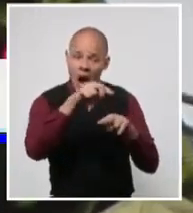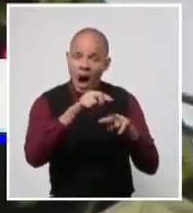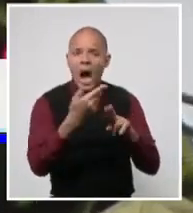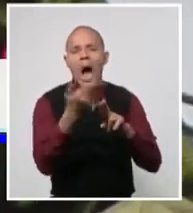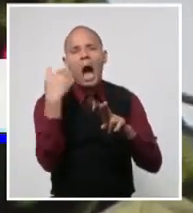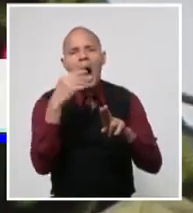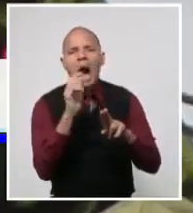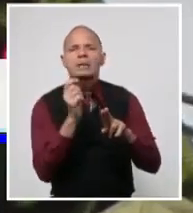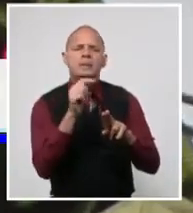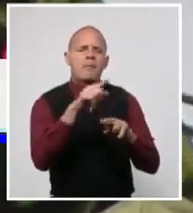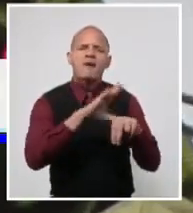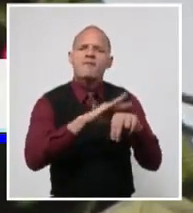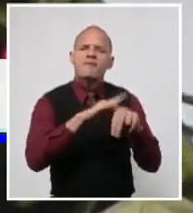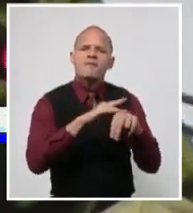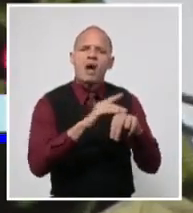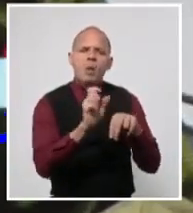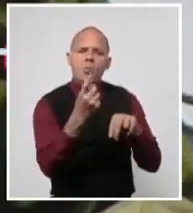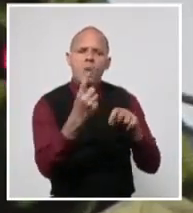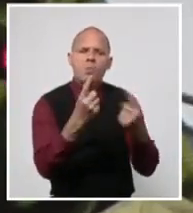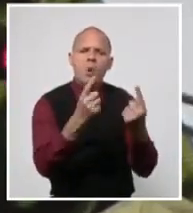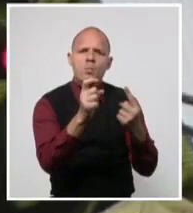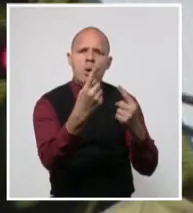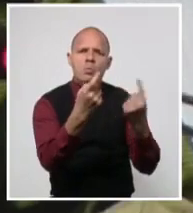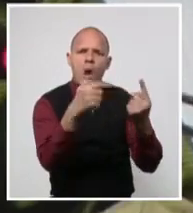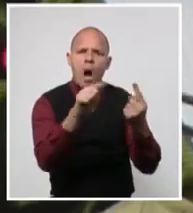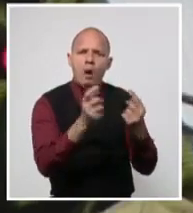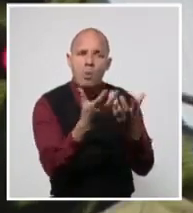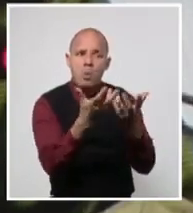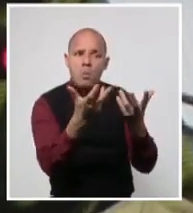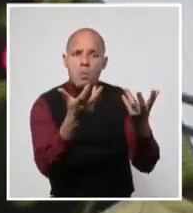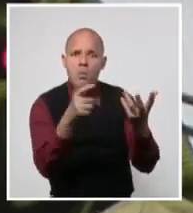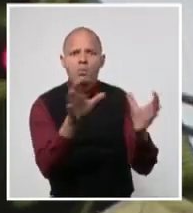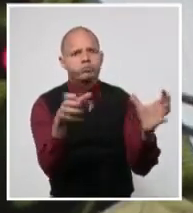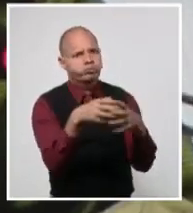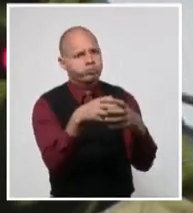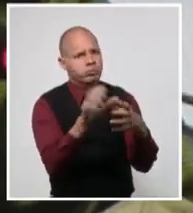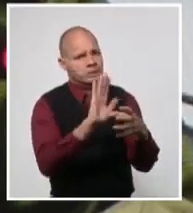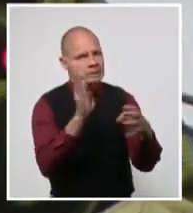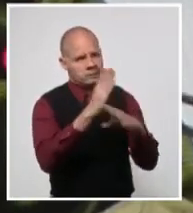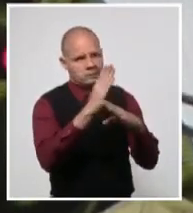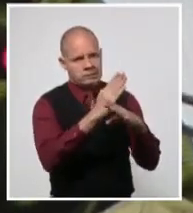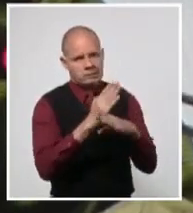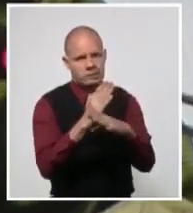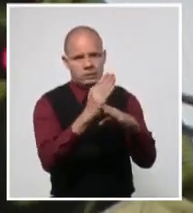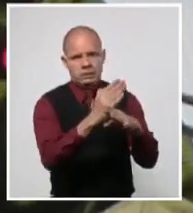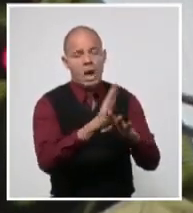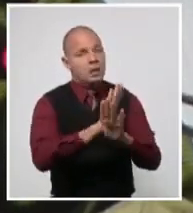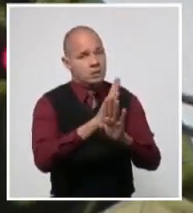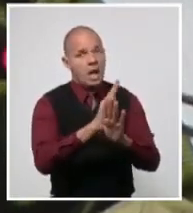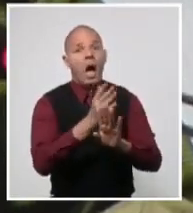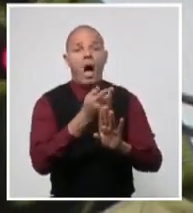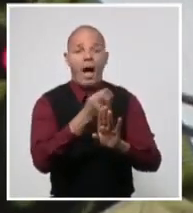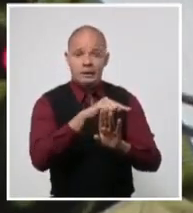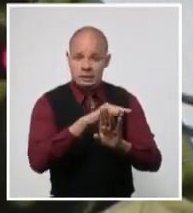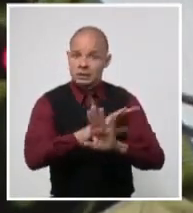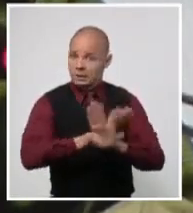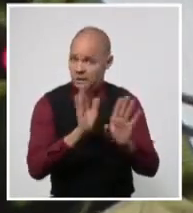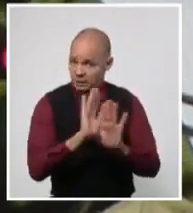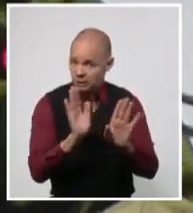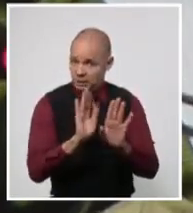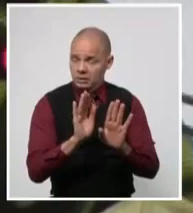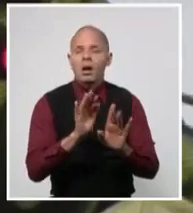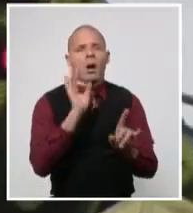evento que esto permite incluso ir agilizando grupos de medidas que ya se deberían haber adoptado a partir de declarar los eventos.